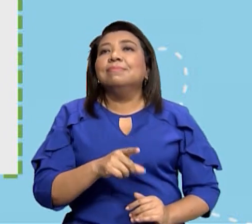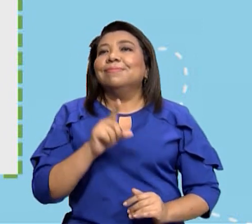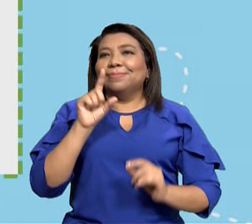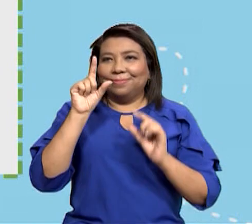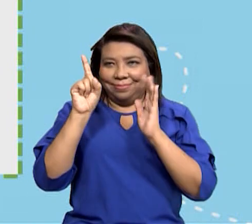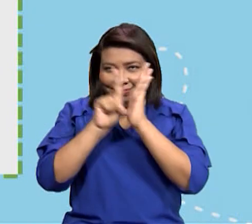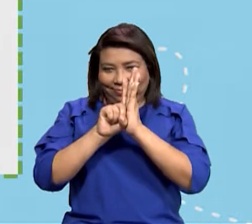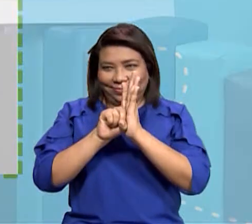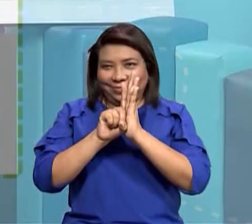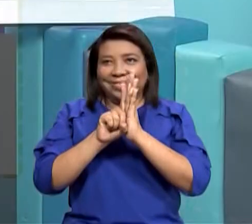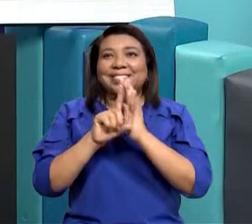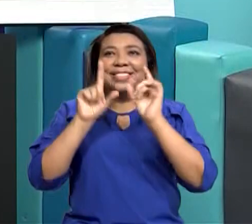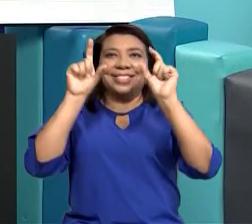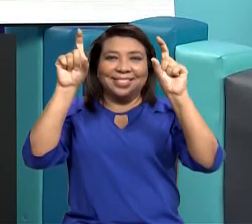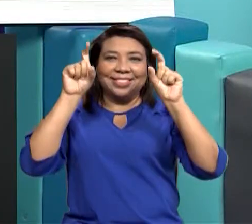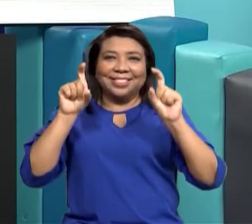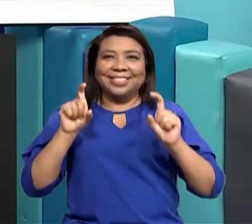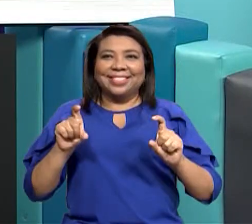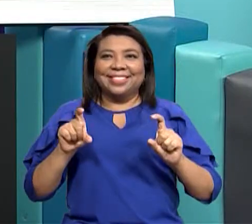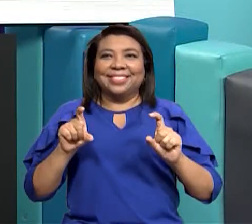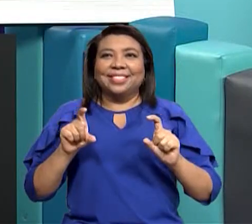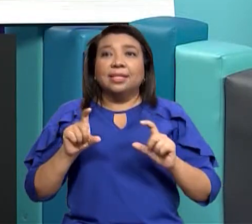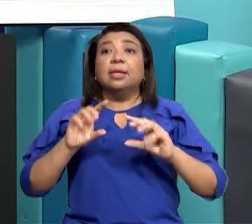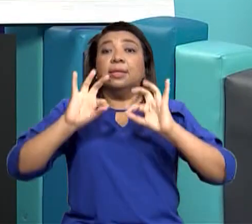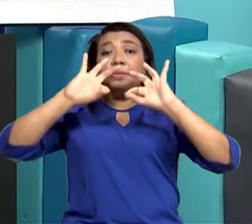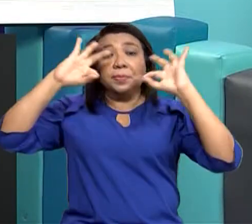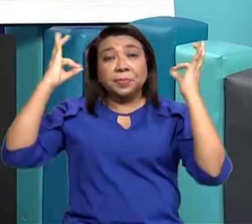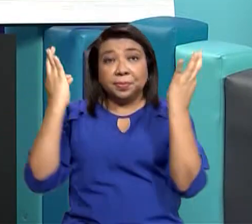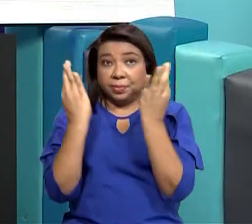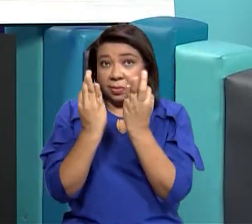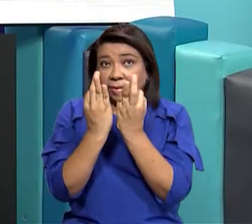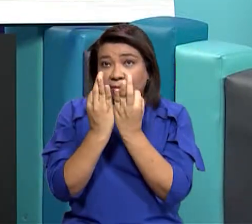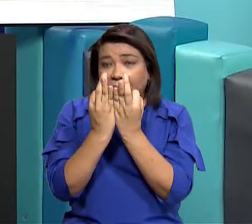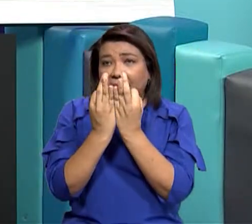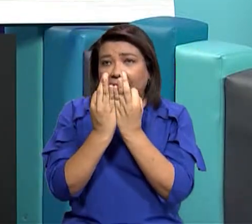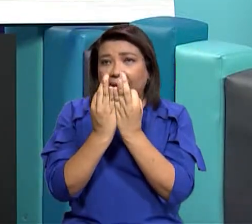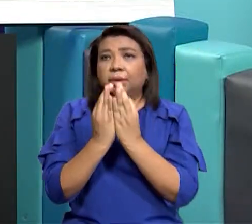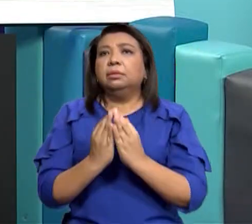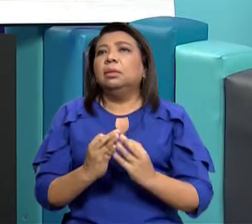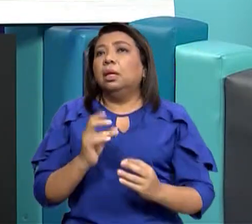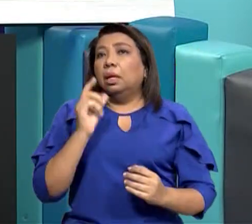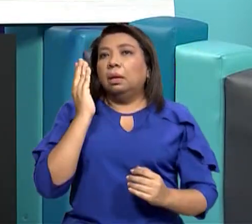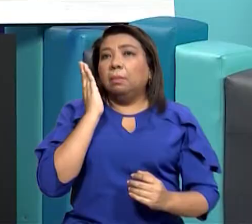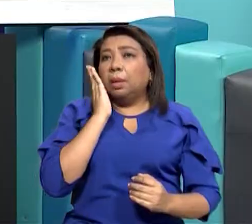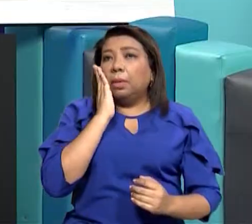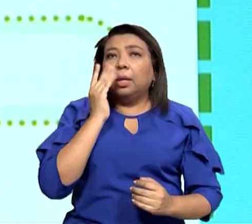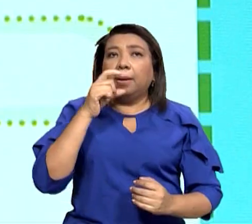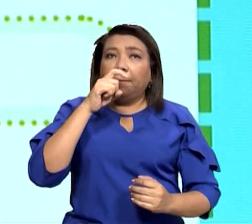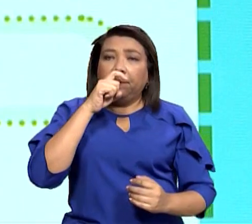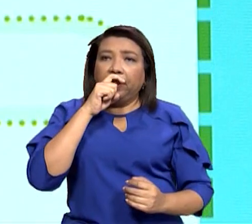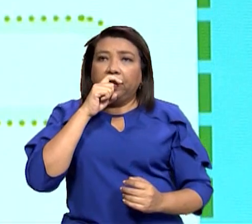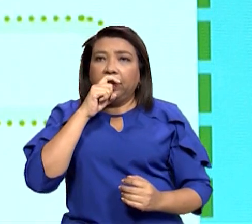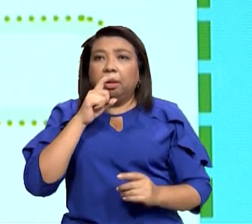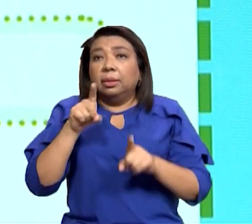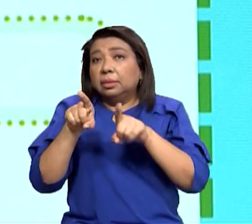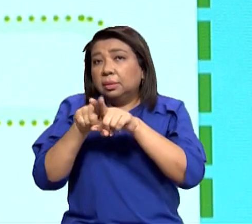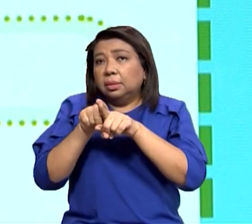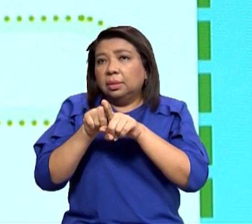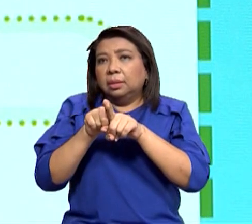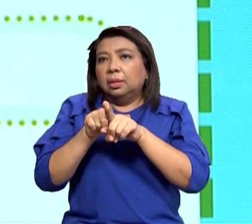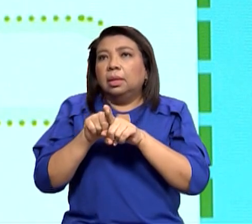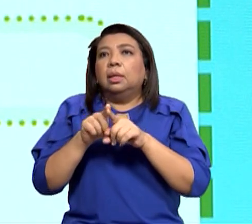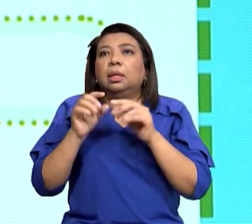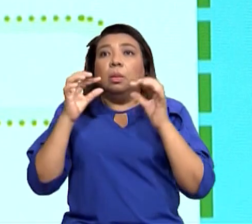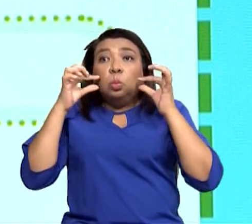también tenemos aquí una familia mamá papá hermanos hijos entonces qué es ese derecho derecho